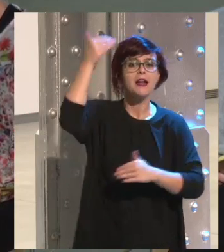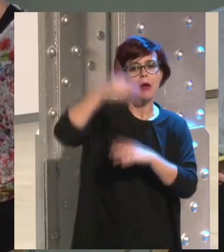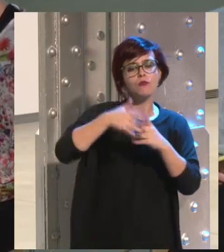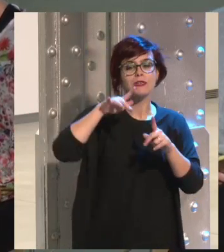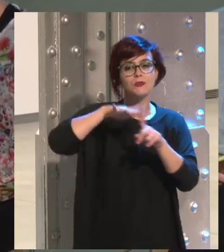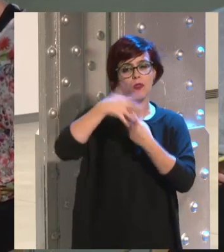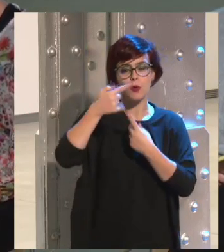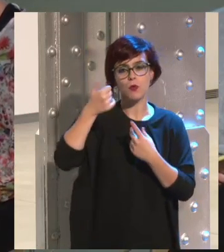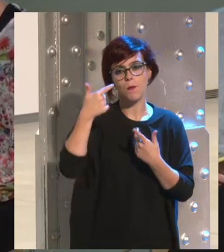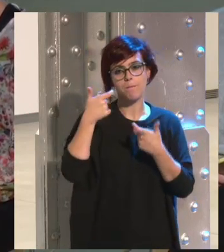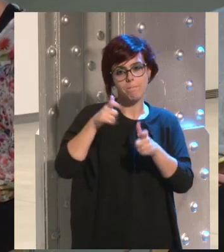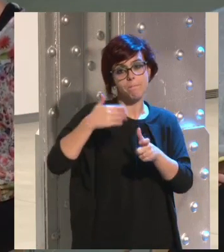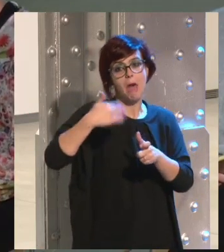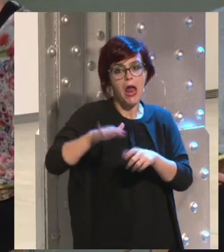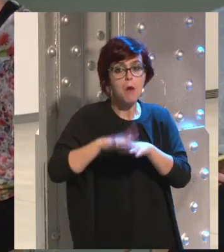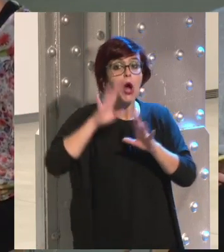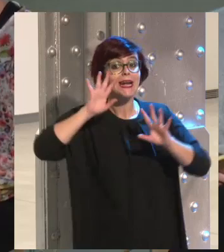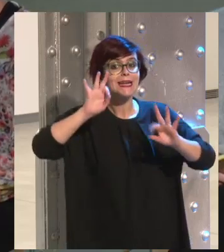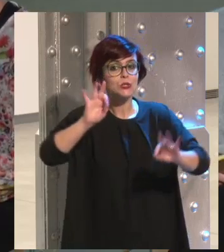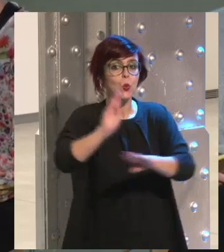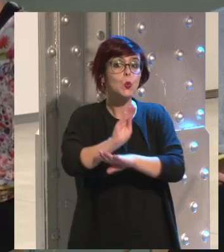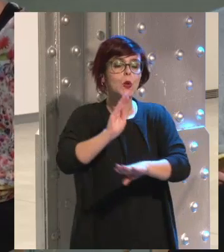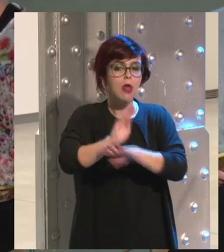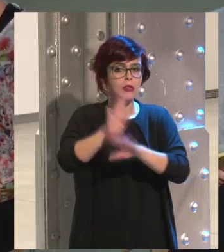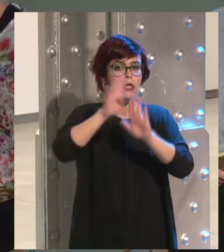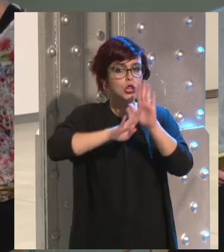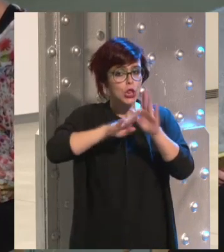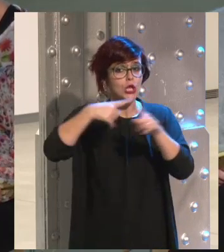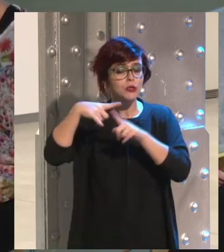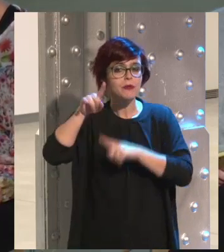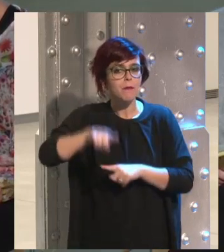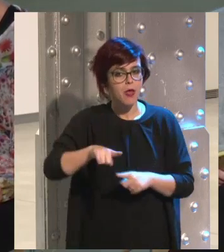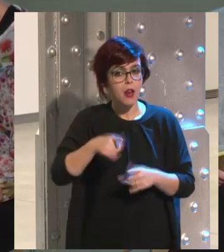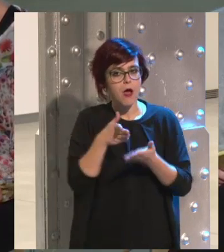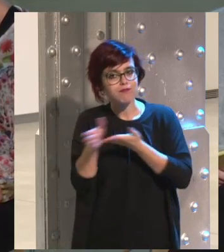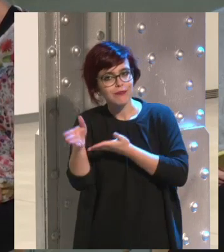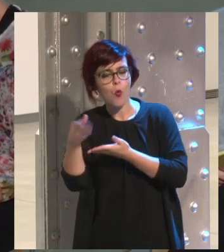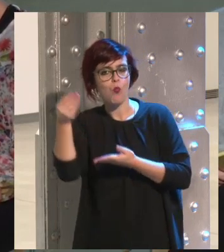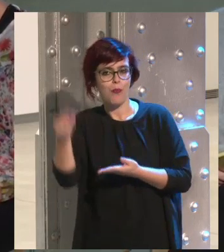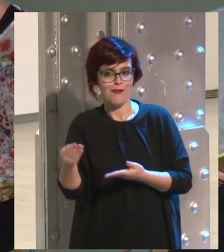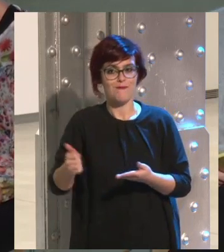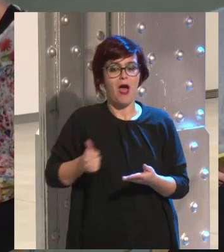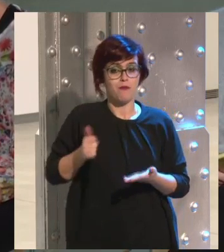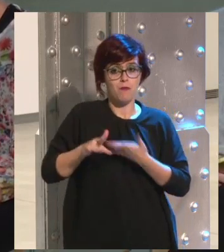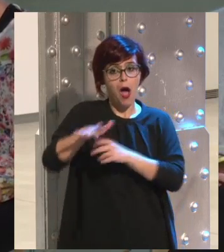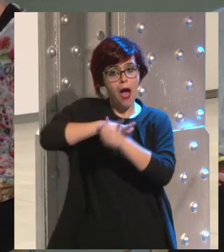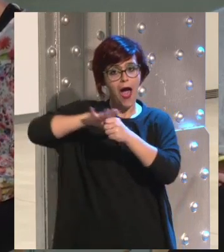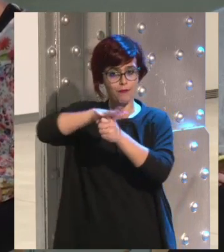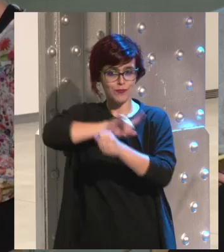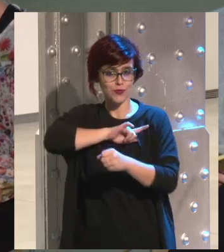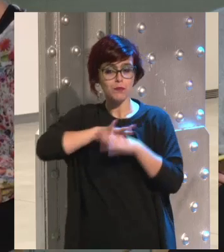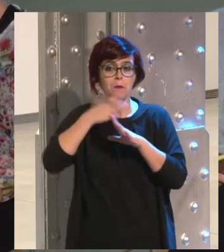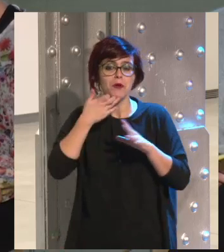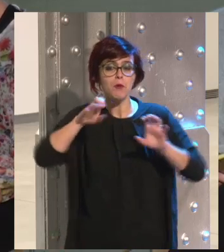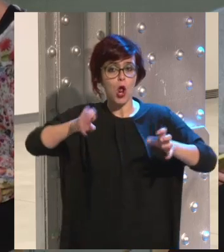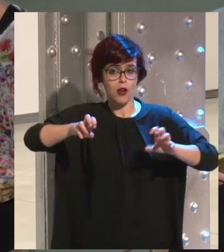mala, un poco de cuidado con los riesgos, las condiciones y todo eso, pero también hay una parte buena. Quiero decir, yo me lo voy a llevar a mi campo, en la